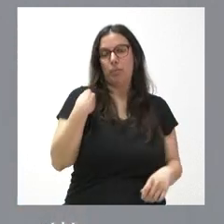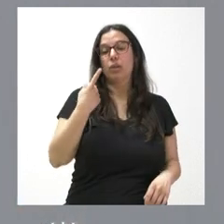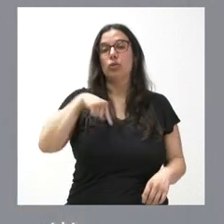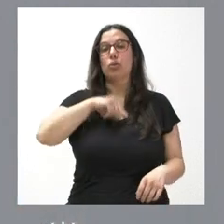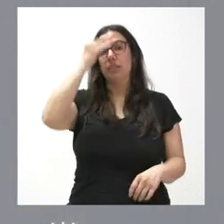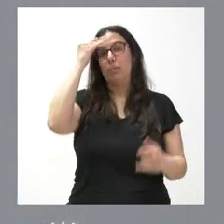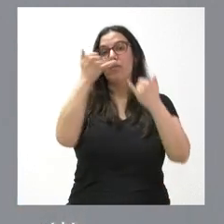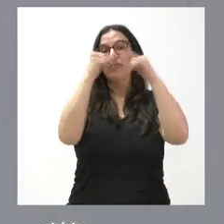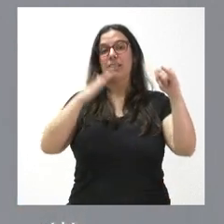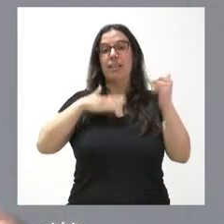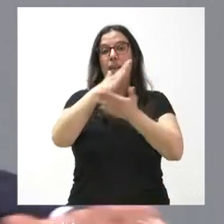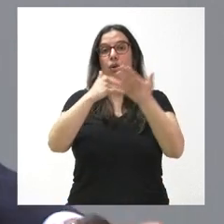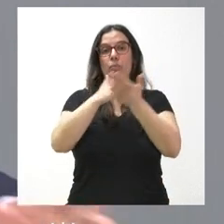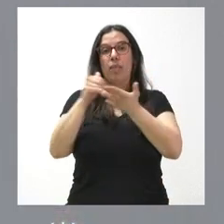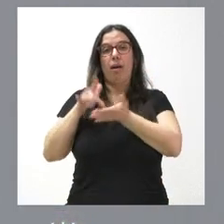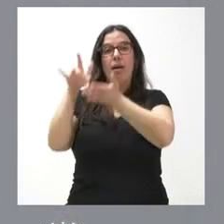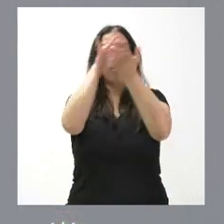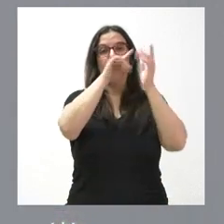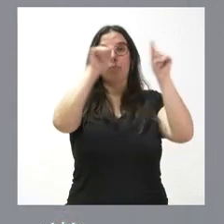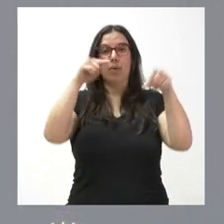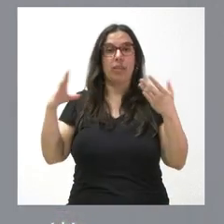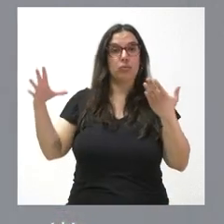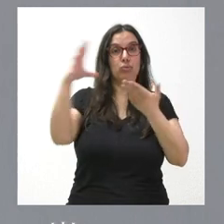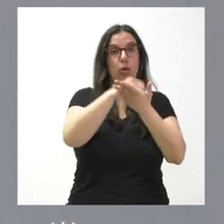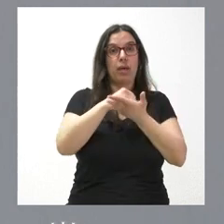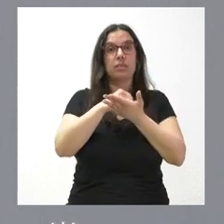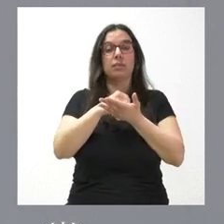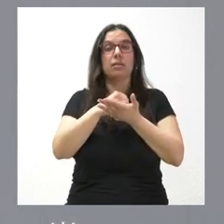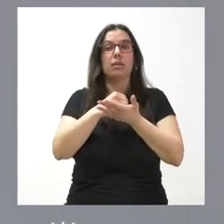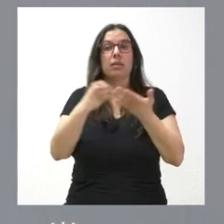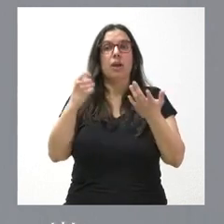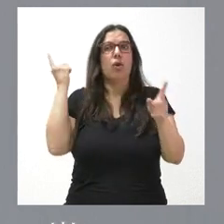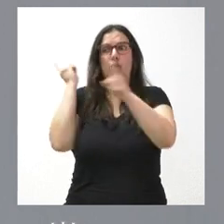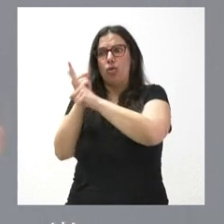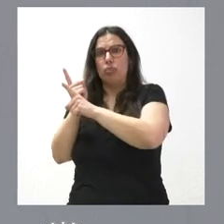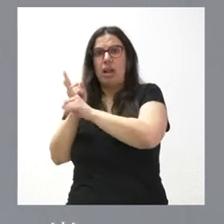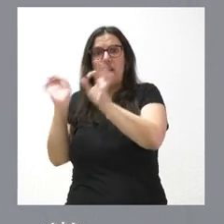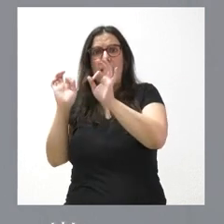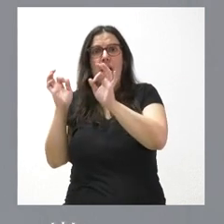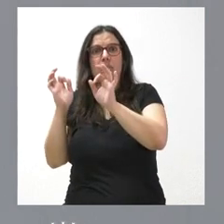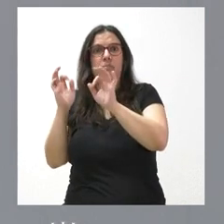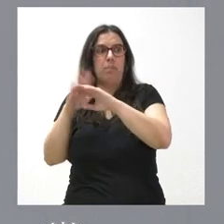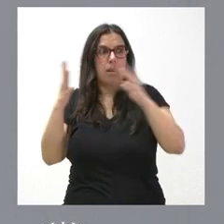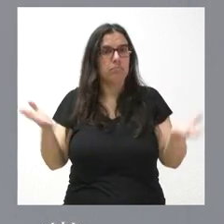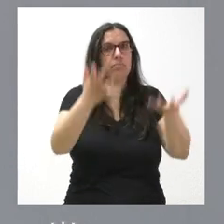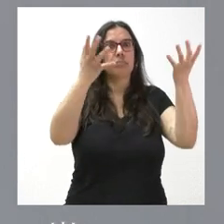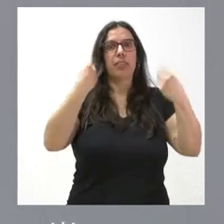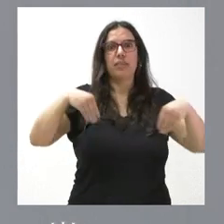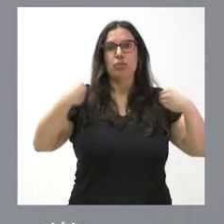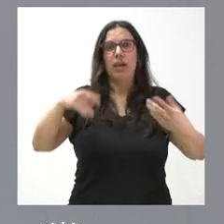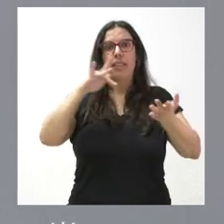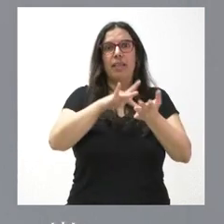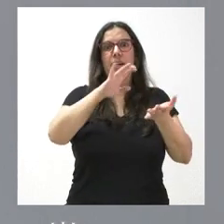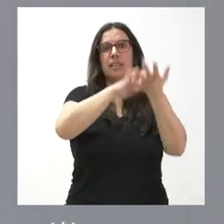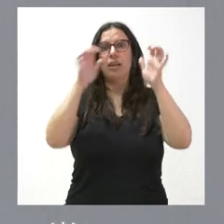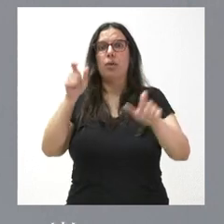fiesta de la comunidad a todas las provincias y esto lo hacemos no contra nadie, sino a favor de que puedan disfrutar del día de Castilla y